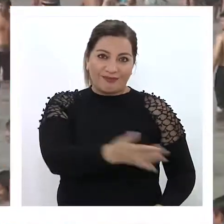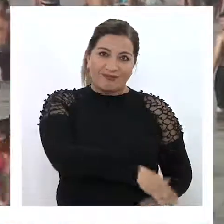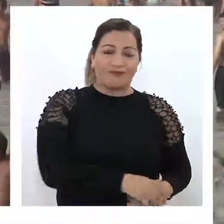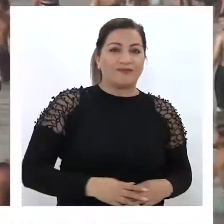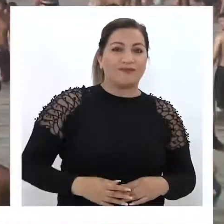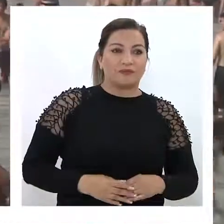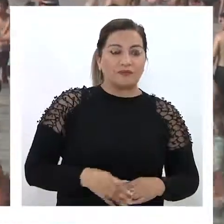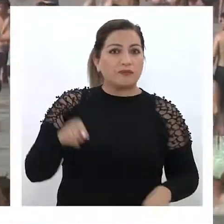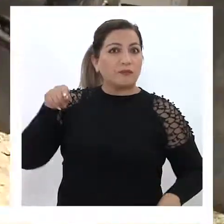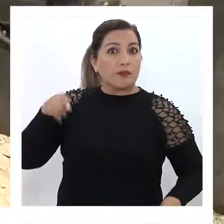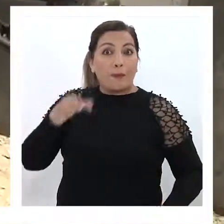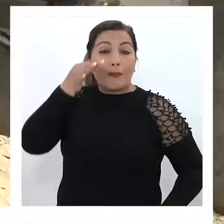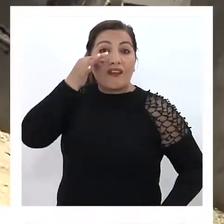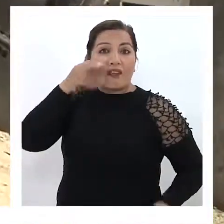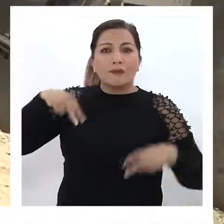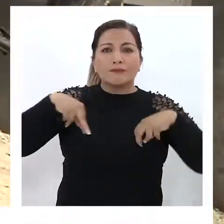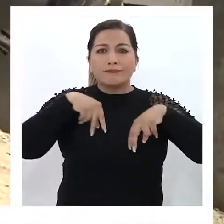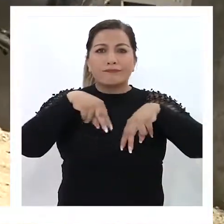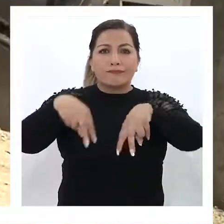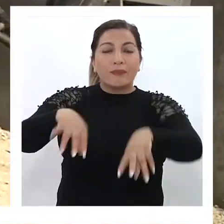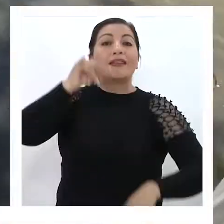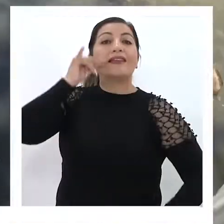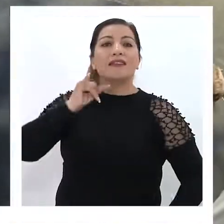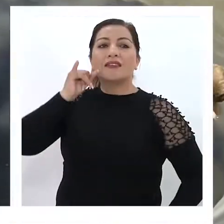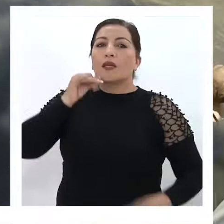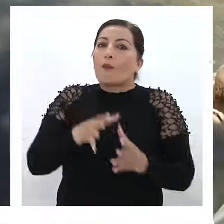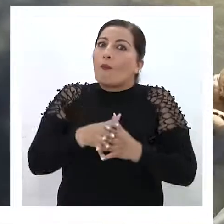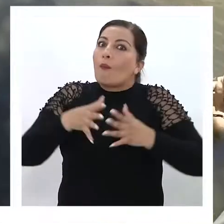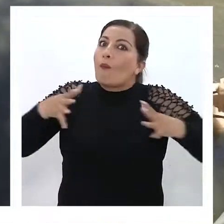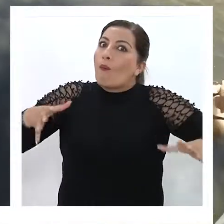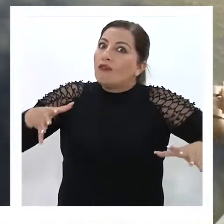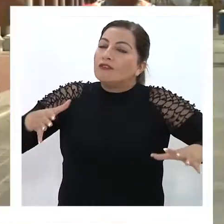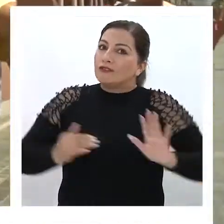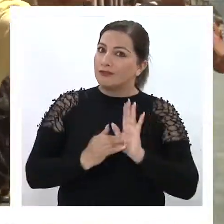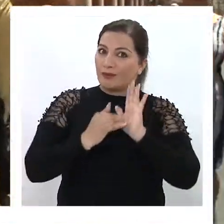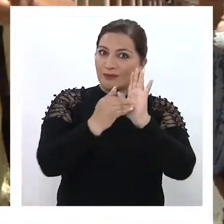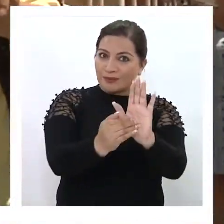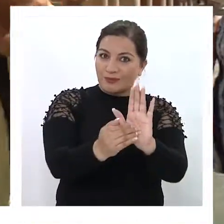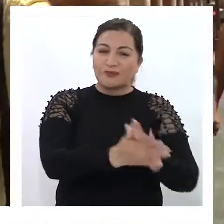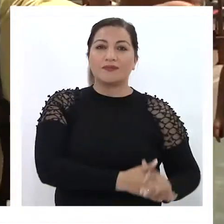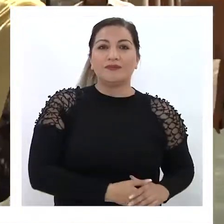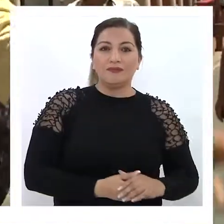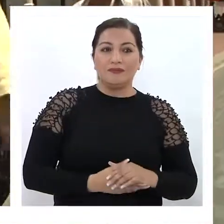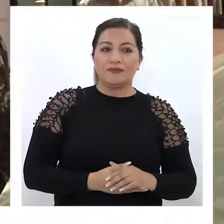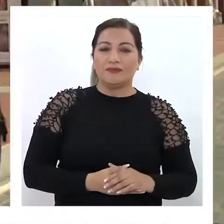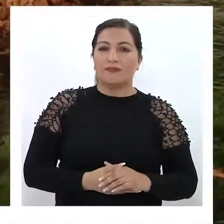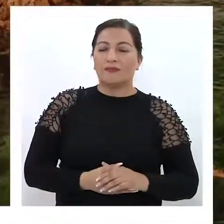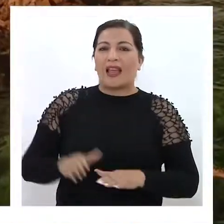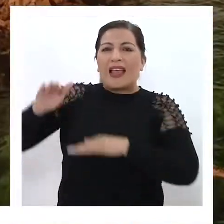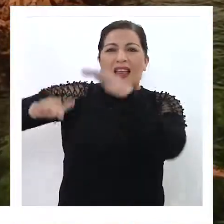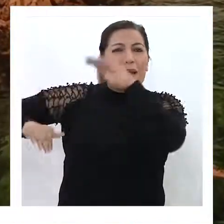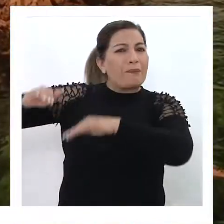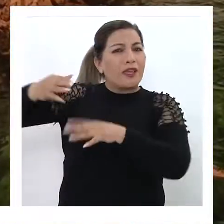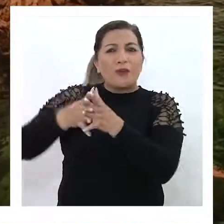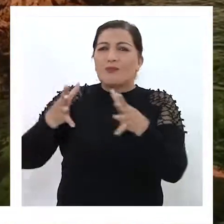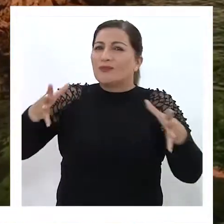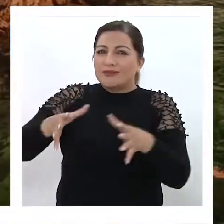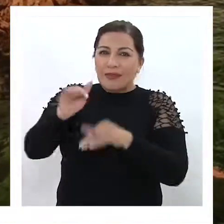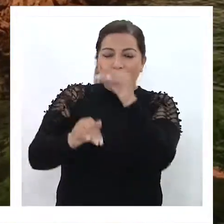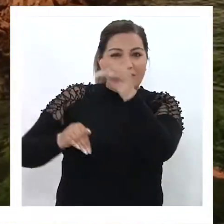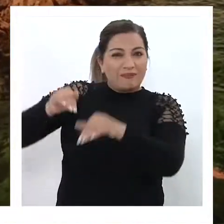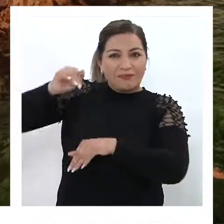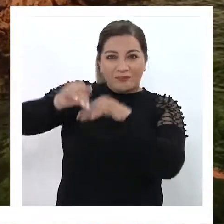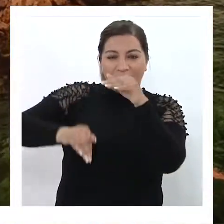Y para ver y recorrer, la región tiene harto que ofrecer. Partiendo por la costa, muchas playas,